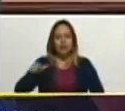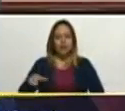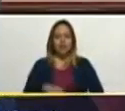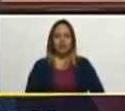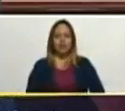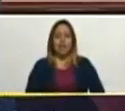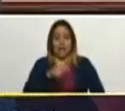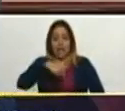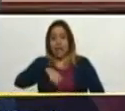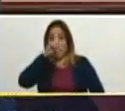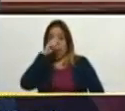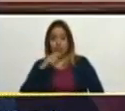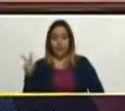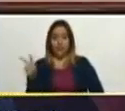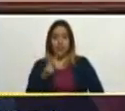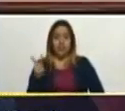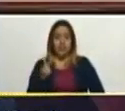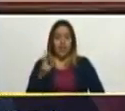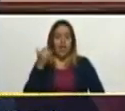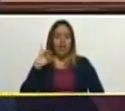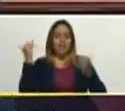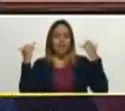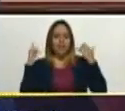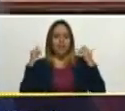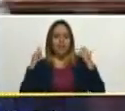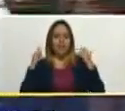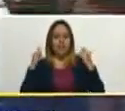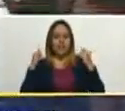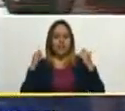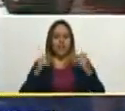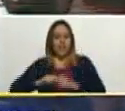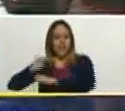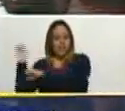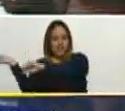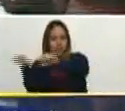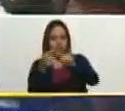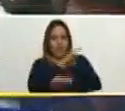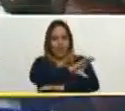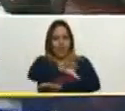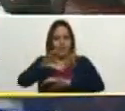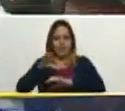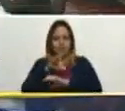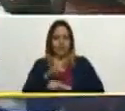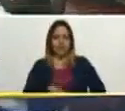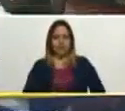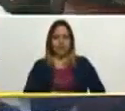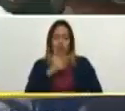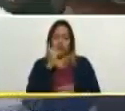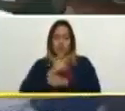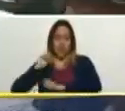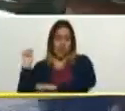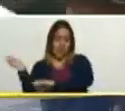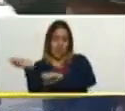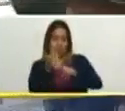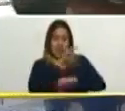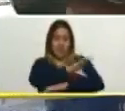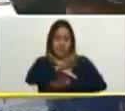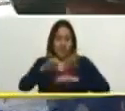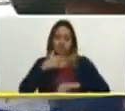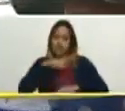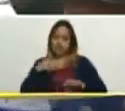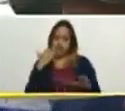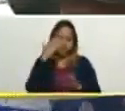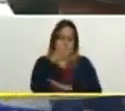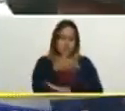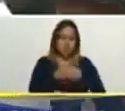además este año tenemos en Venezuela la fiesta del béisbol del Caribe, la serie del Caribe, allí estaremos pues en la serie del Caribe